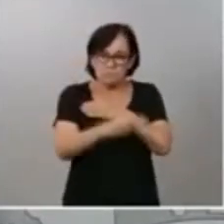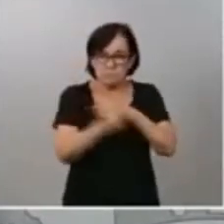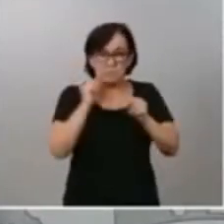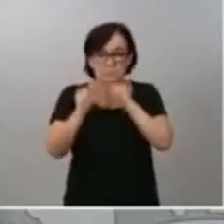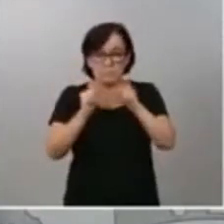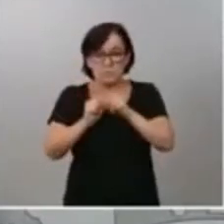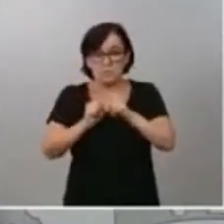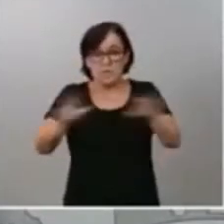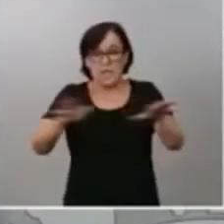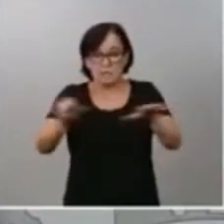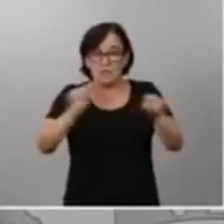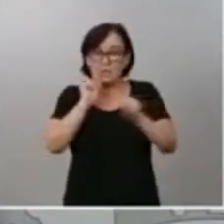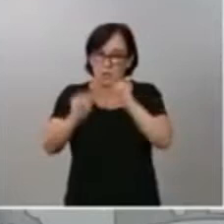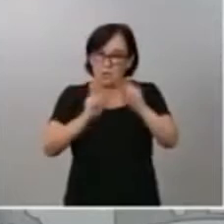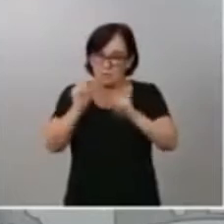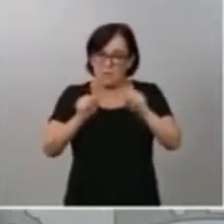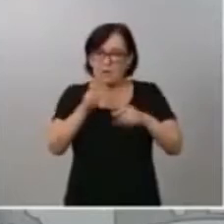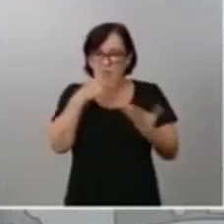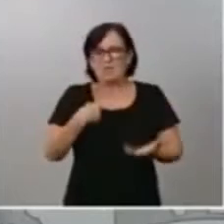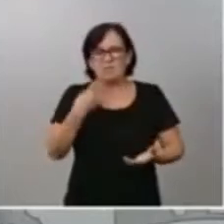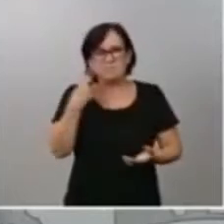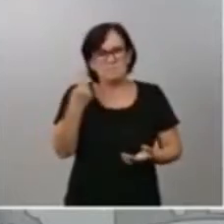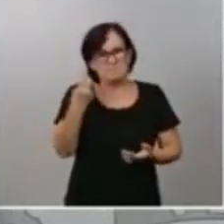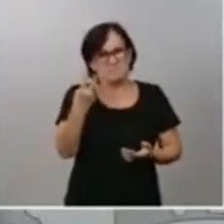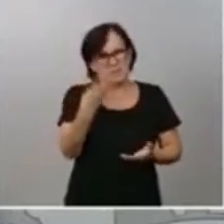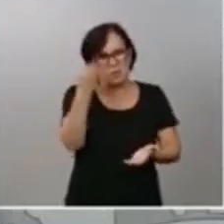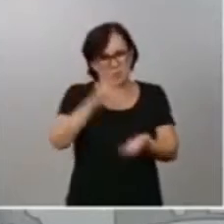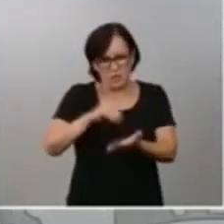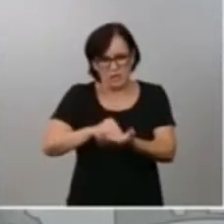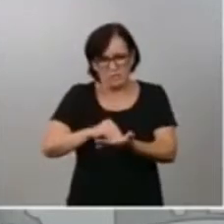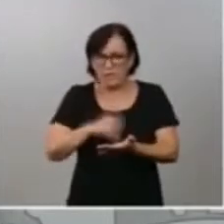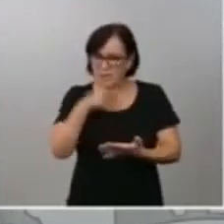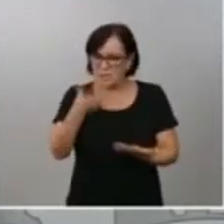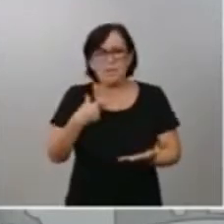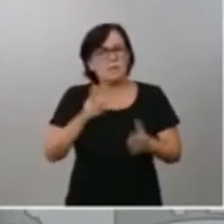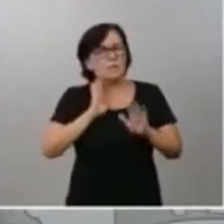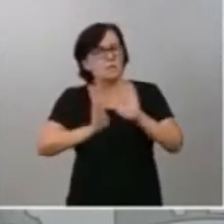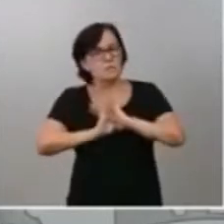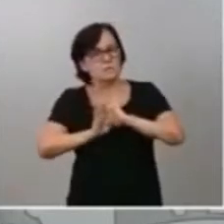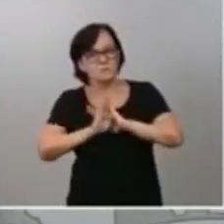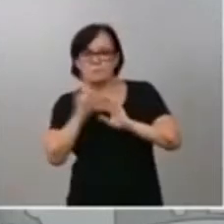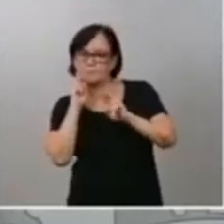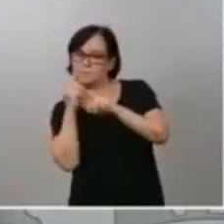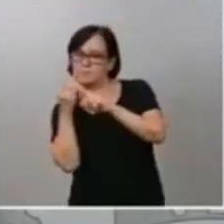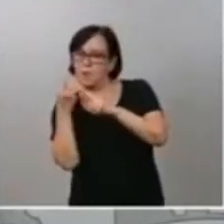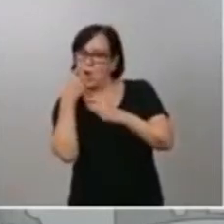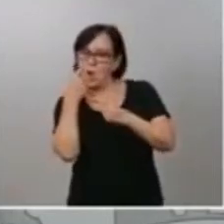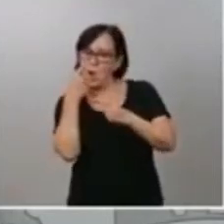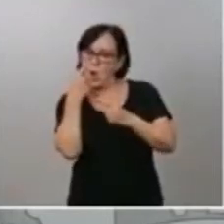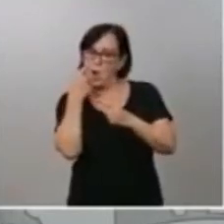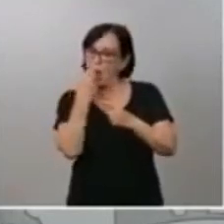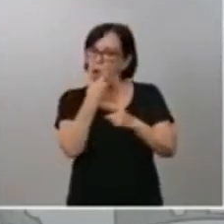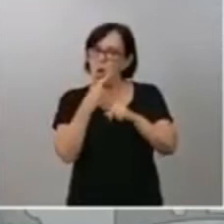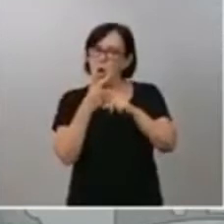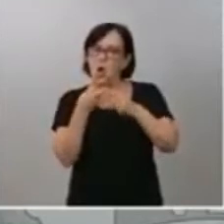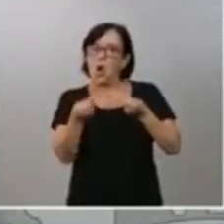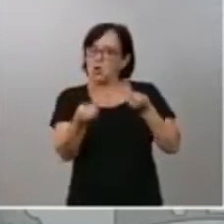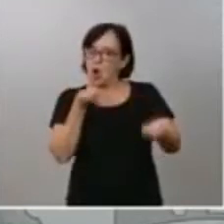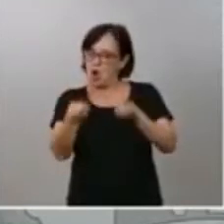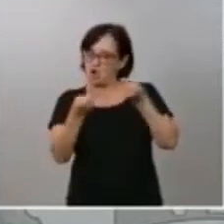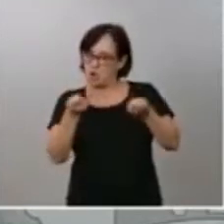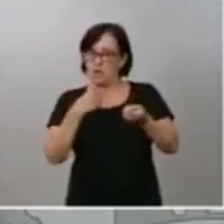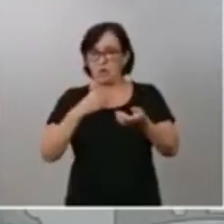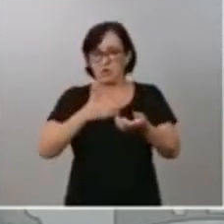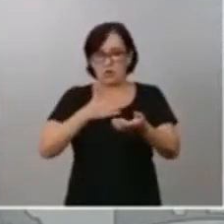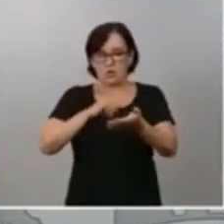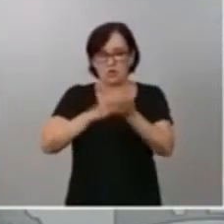Lo he dicho en muchas ocasiones, tenemos que mantener vigilantes a nuestro Sistema Nacional de Salud, pero también tenemos